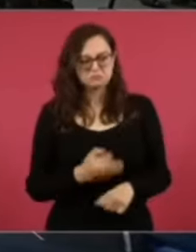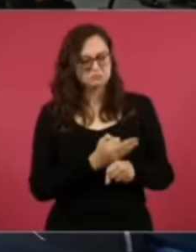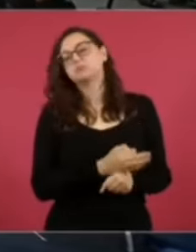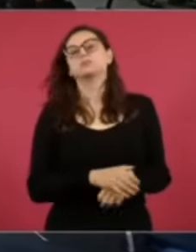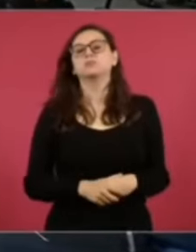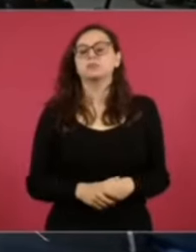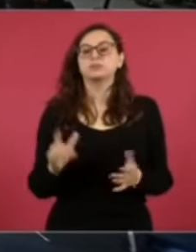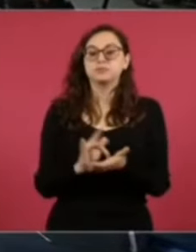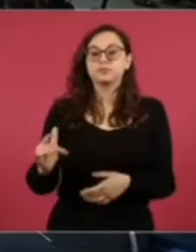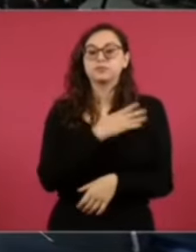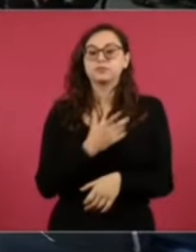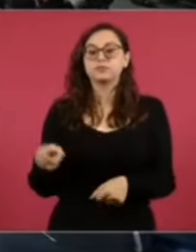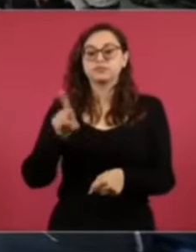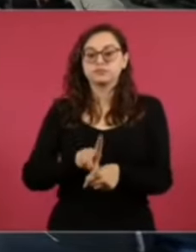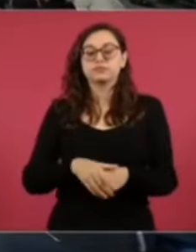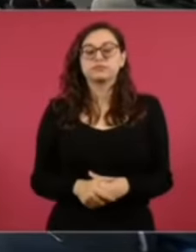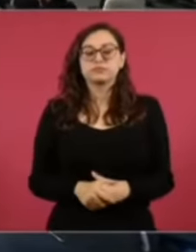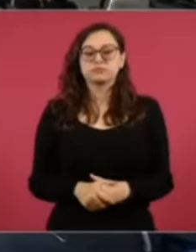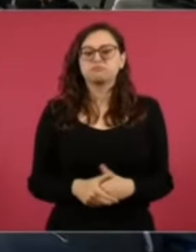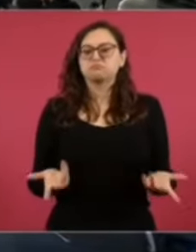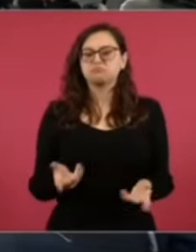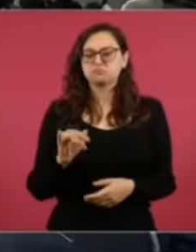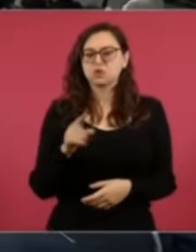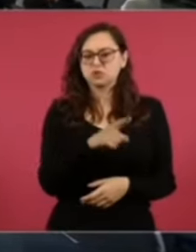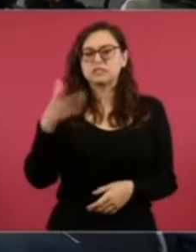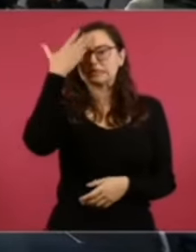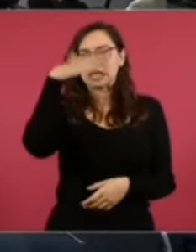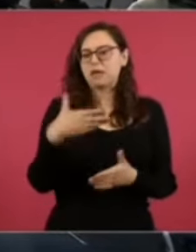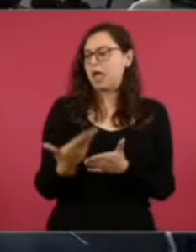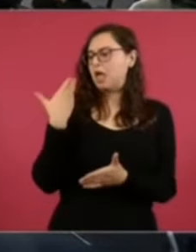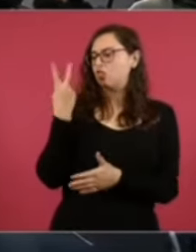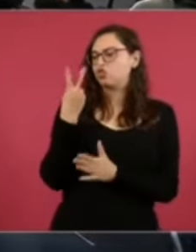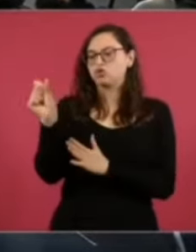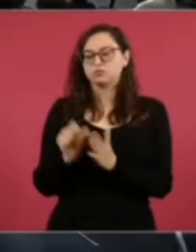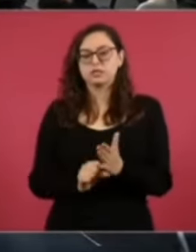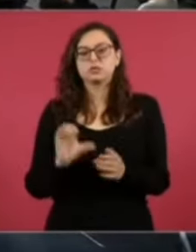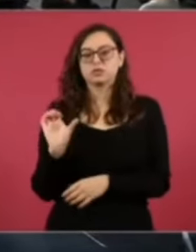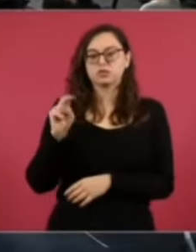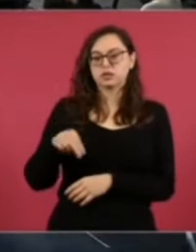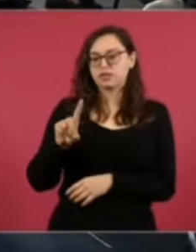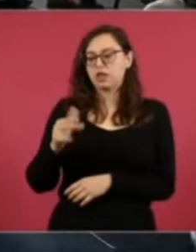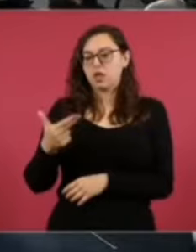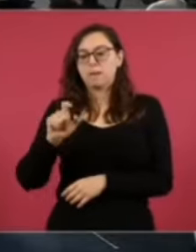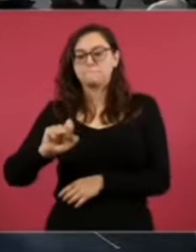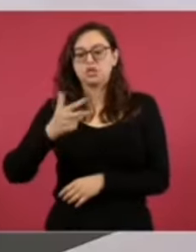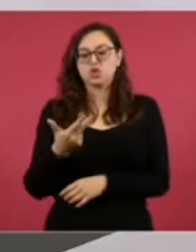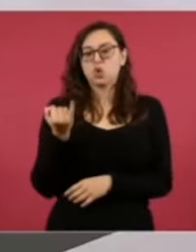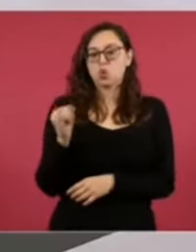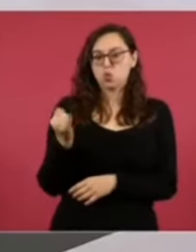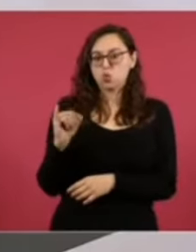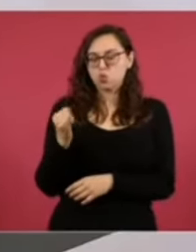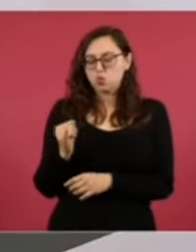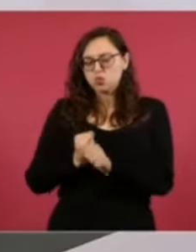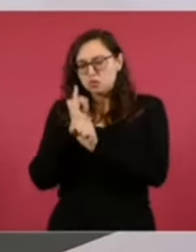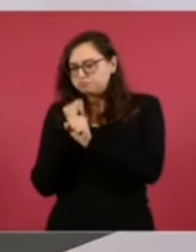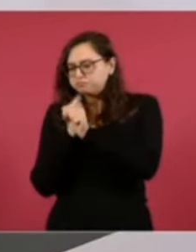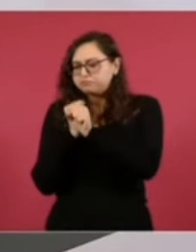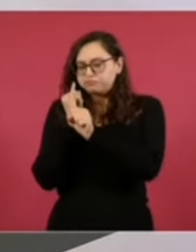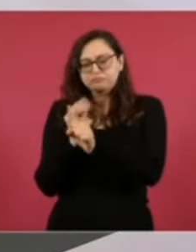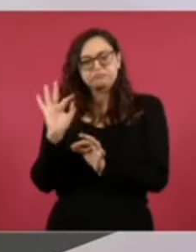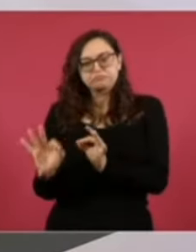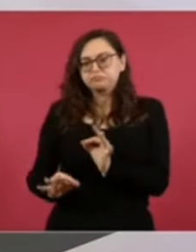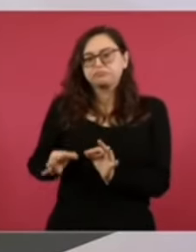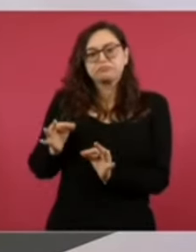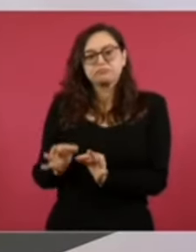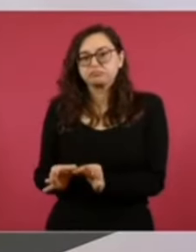Gracias, buenos días. Bueno, pues, como es de conocimiento, hace ya casi dos meses la Comisión Nacional de Derechos Humanos, el 28 de junio, concluyó a través de una, al realizar una